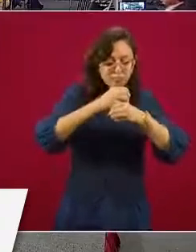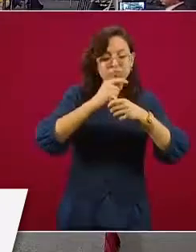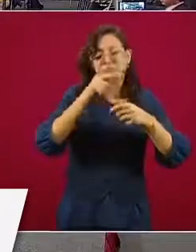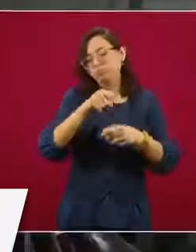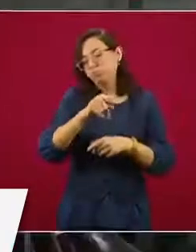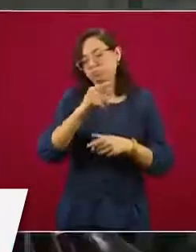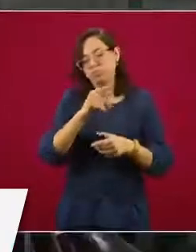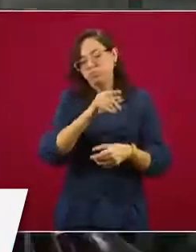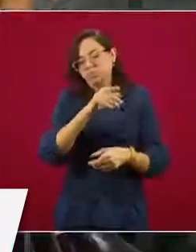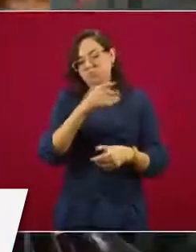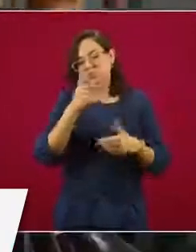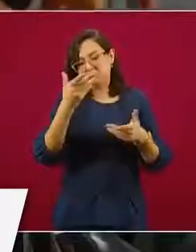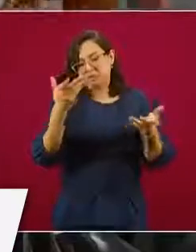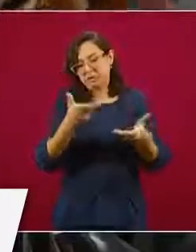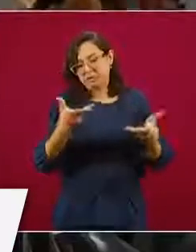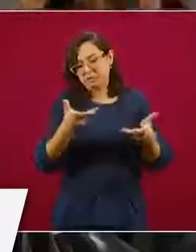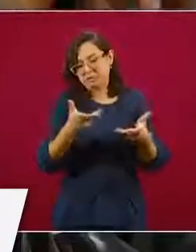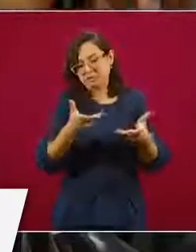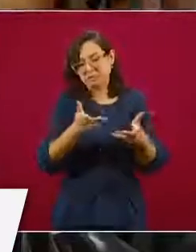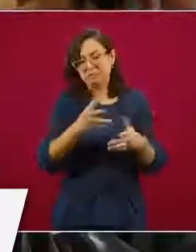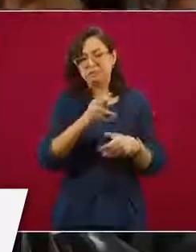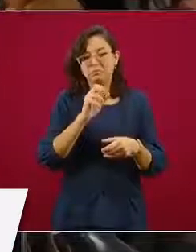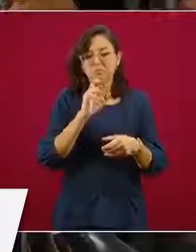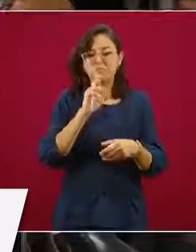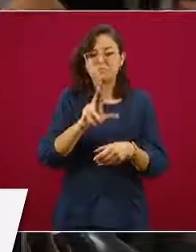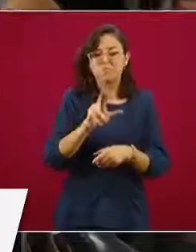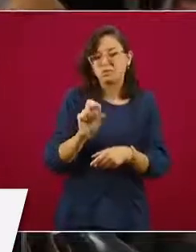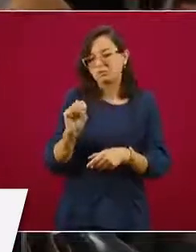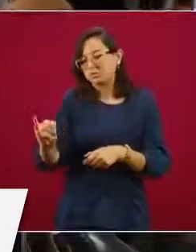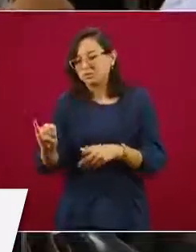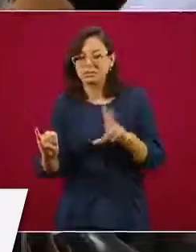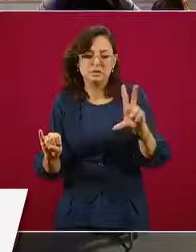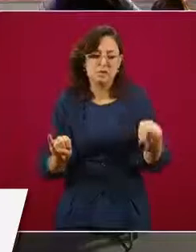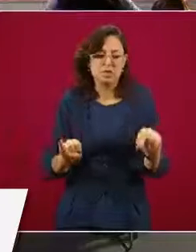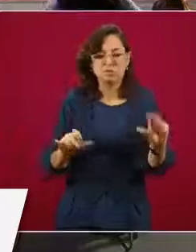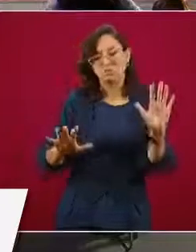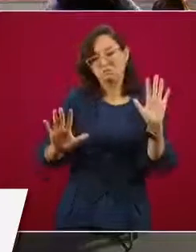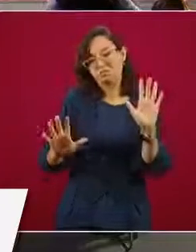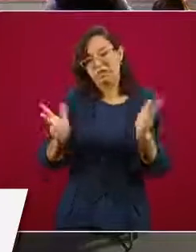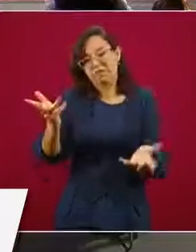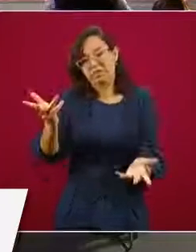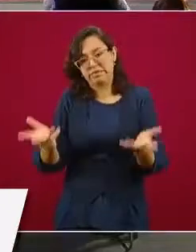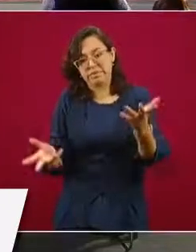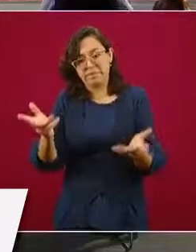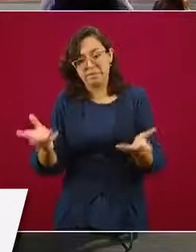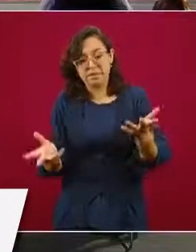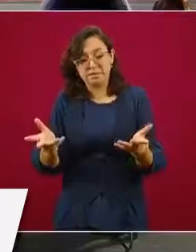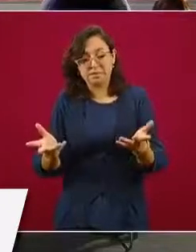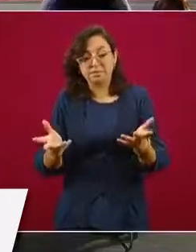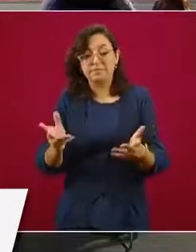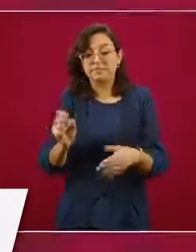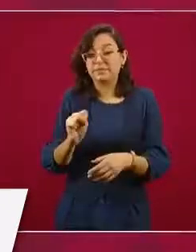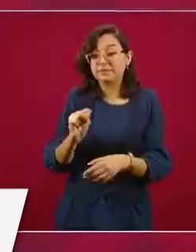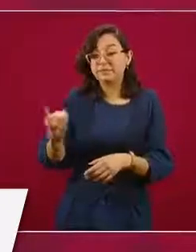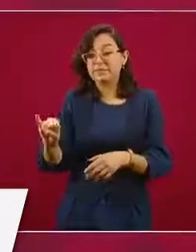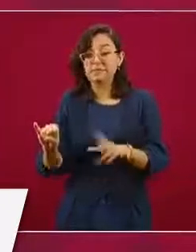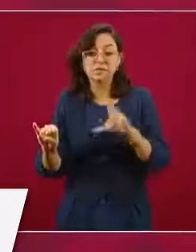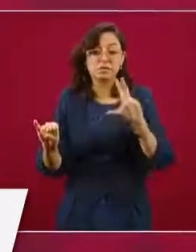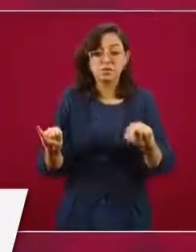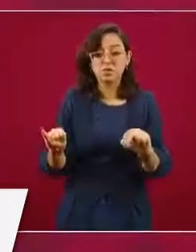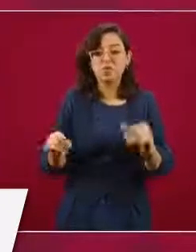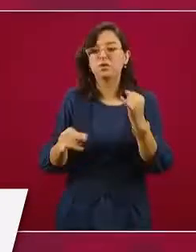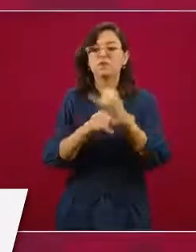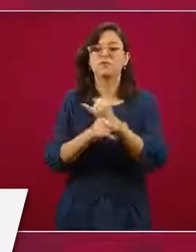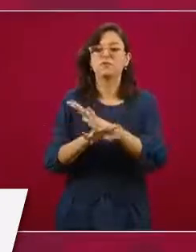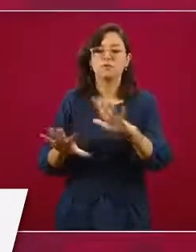técnica especializada y el resultado puede salir positivo o negativo. Ese dato de positivo o negativo se integra junto con la